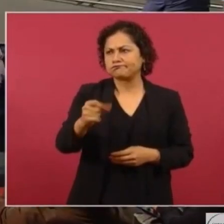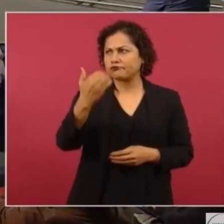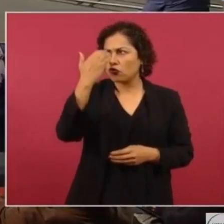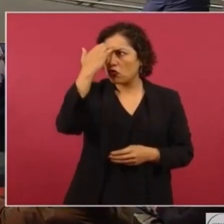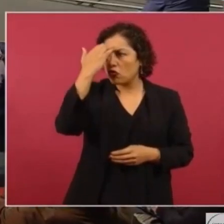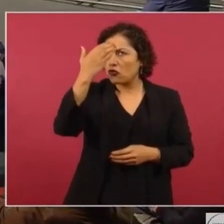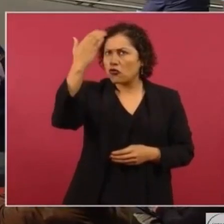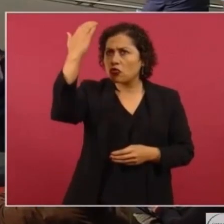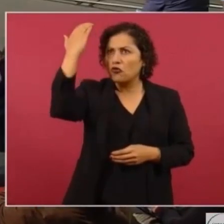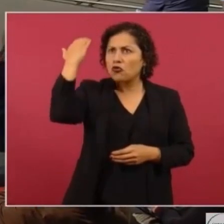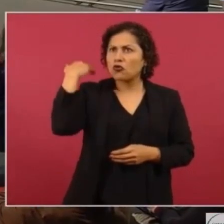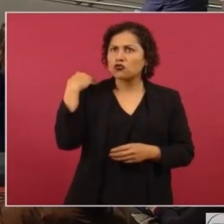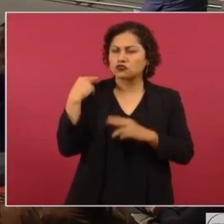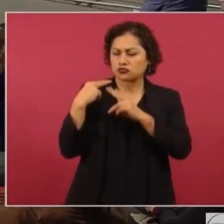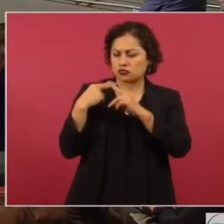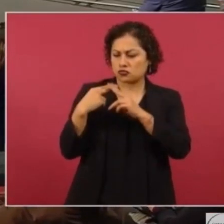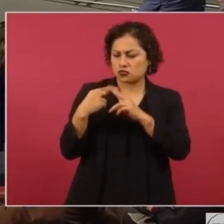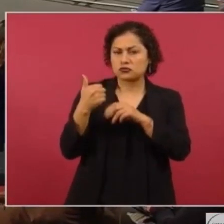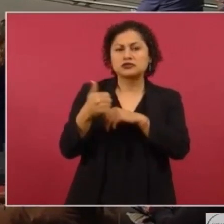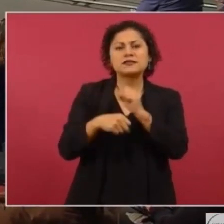hace seis años